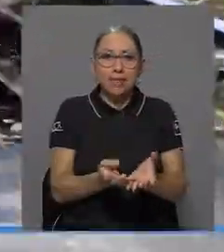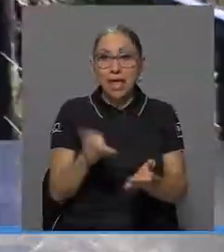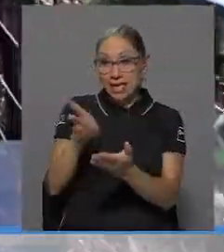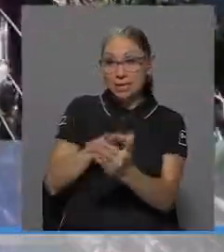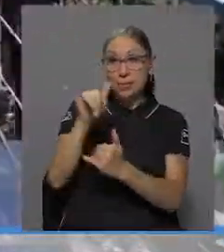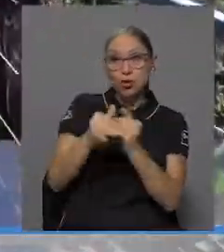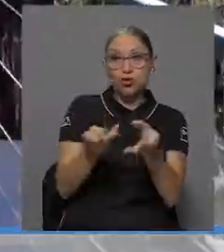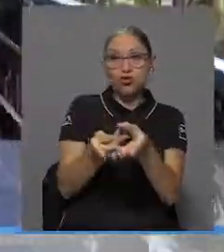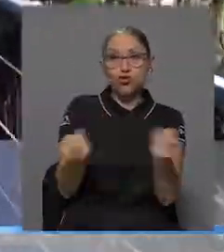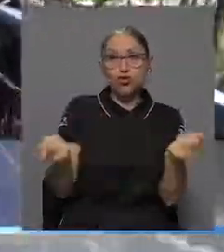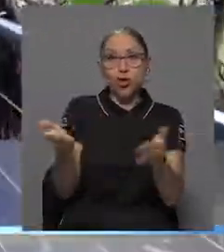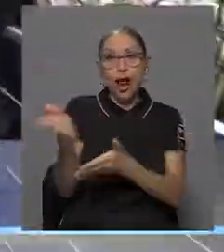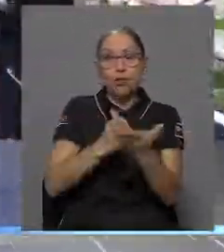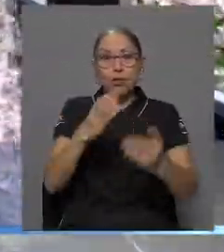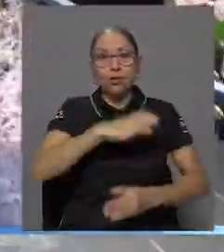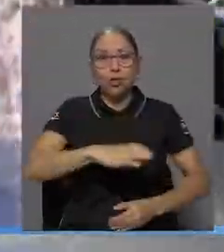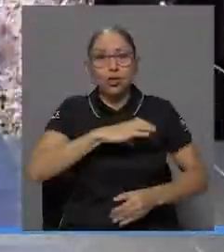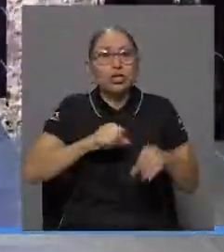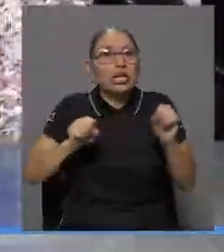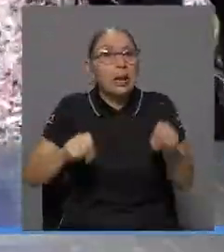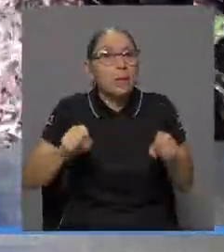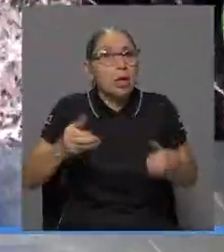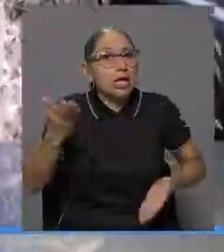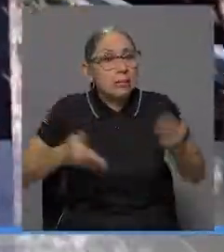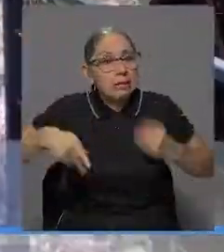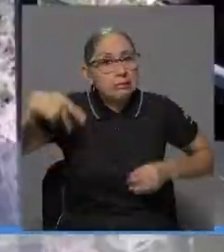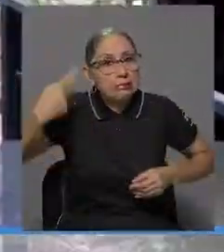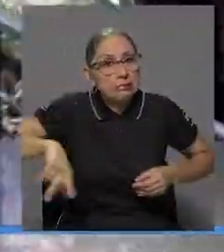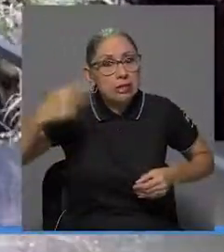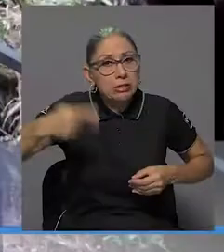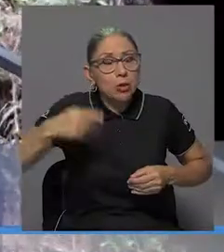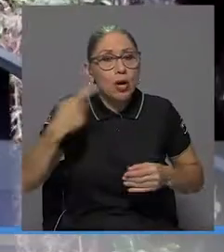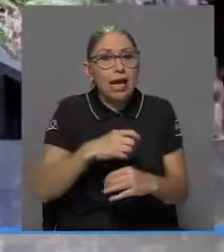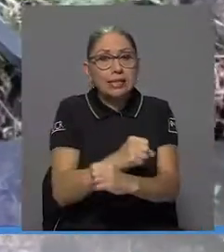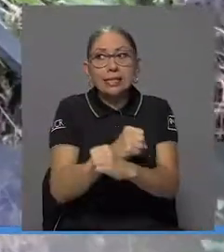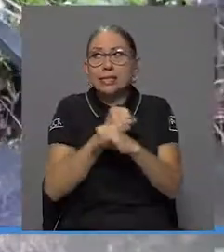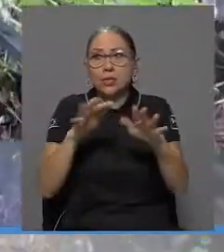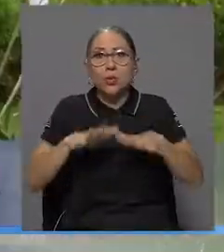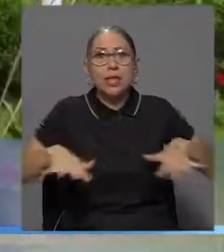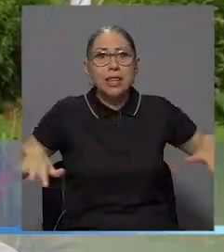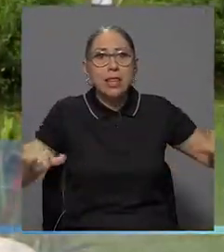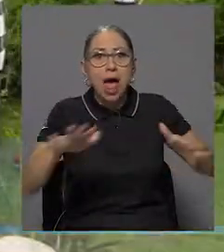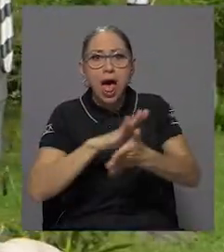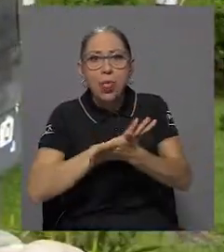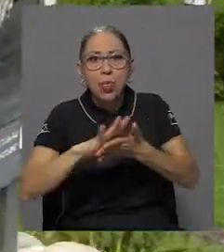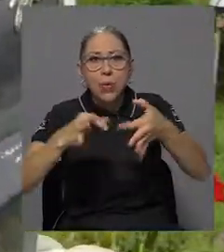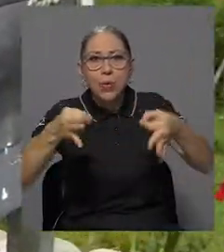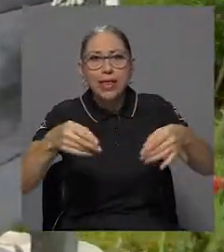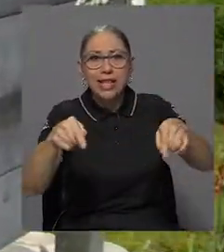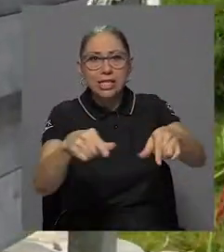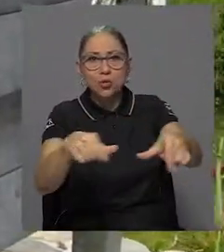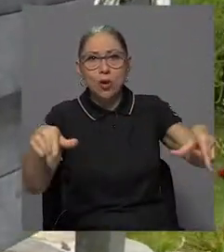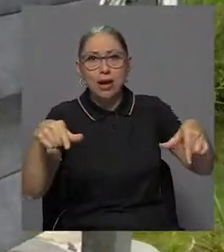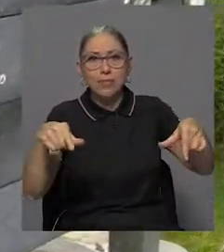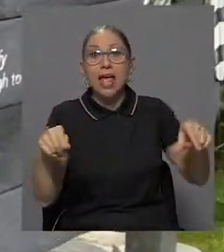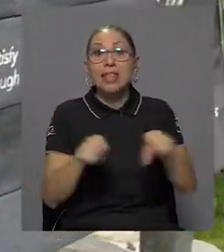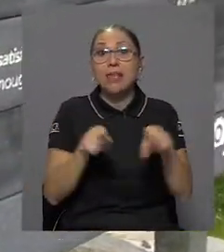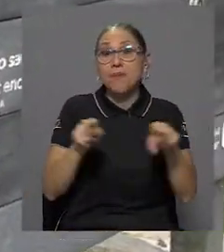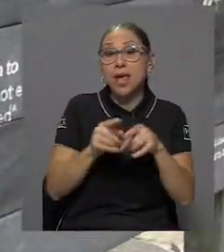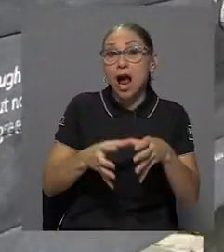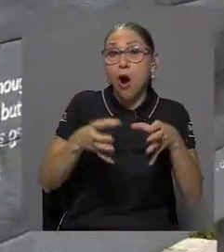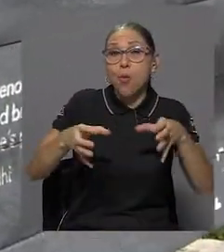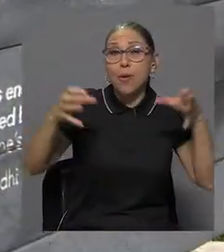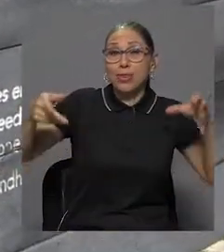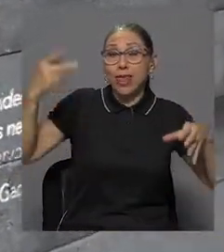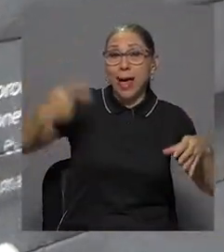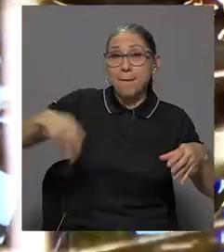solución ante algunas condiciones que podrían poner en riesgo la integridad de dicho lugar, así como al aumento de amenazas dentro de